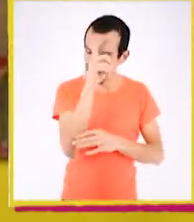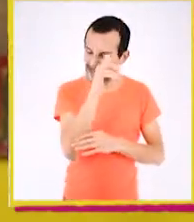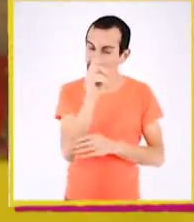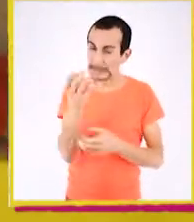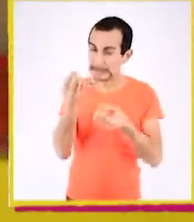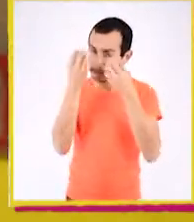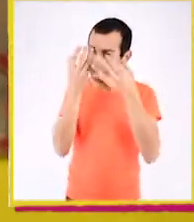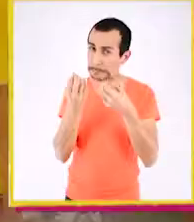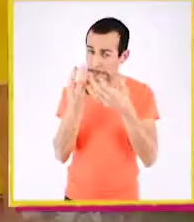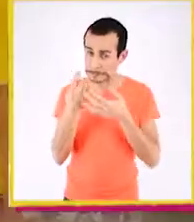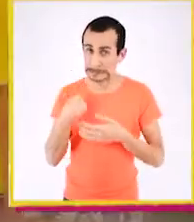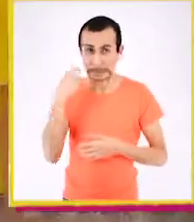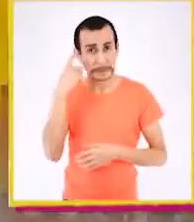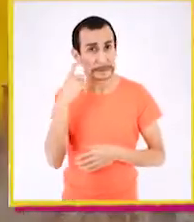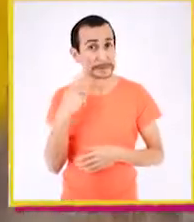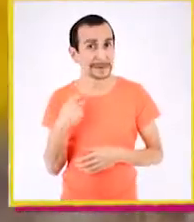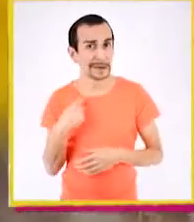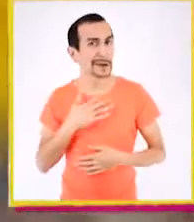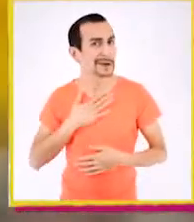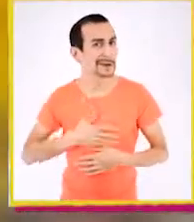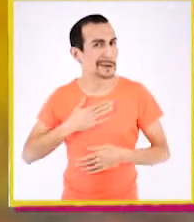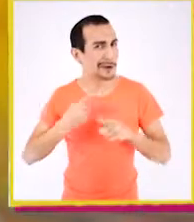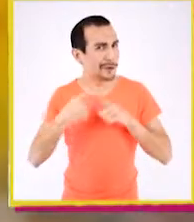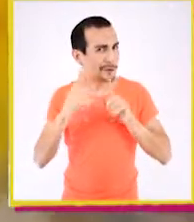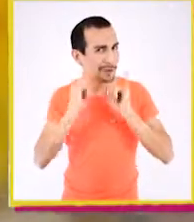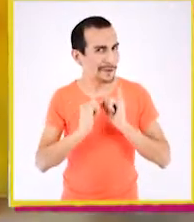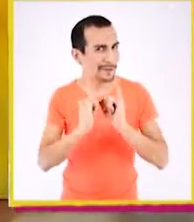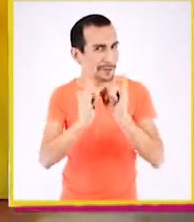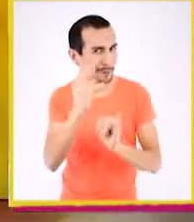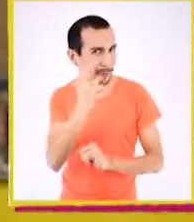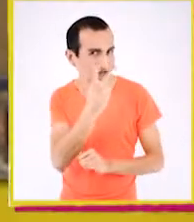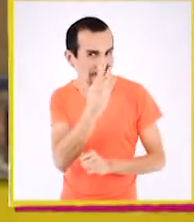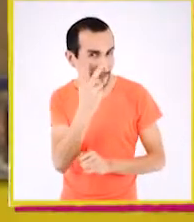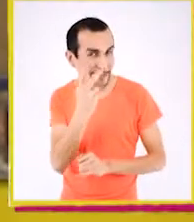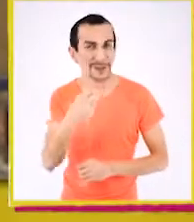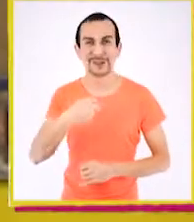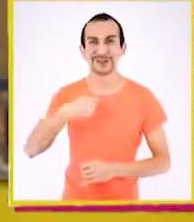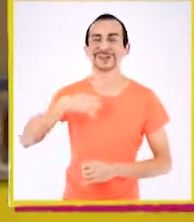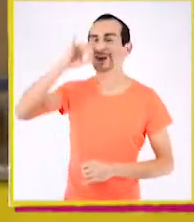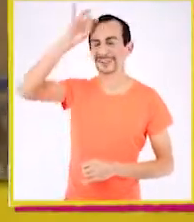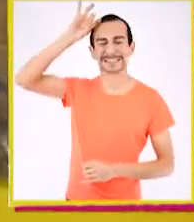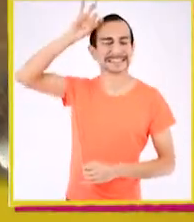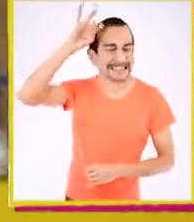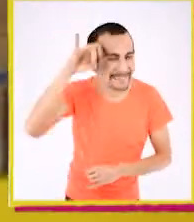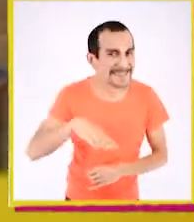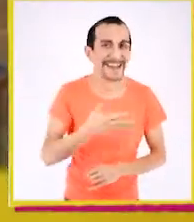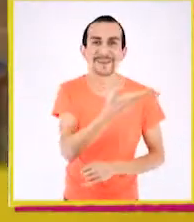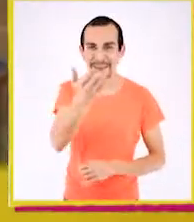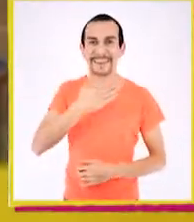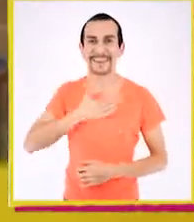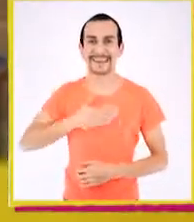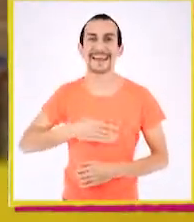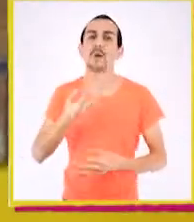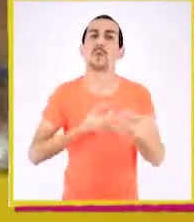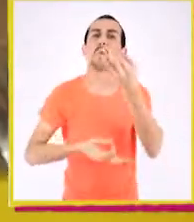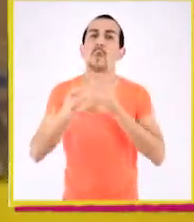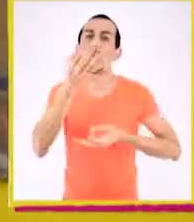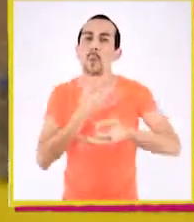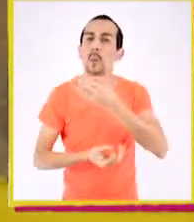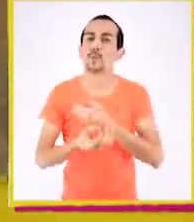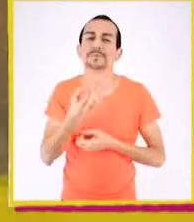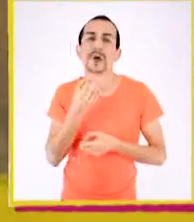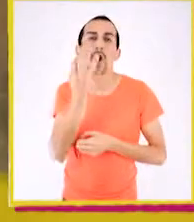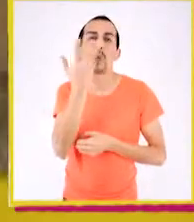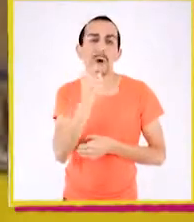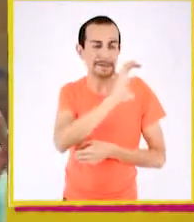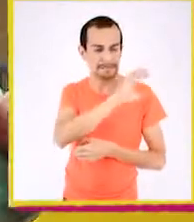difícil aprenderlo. ¿Quieren otro dato curioso? ¡Yo sabía que sí! ¡Cuéntenme!